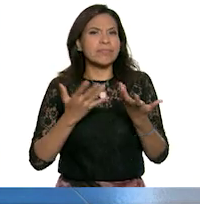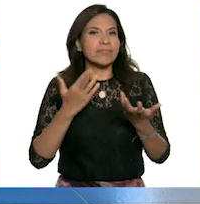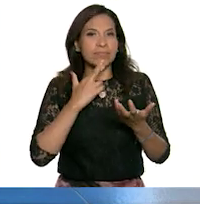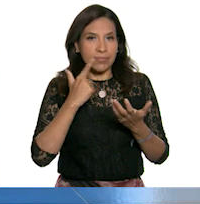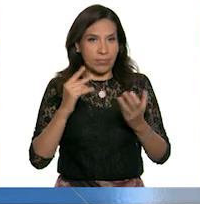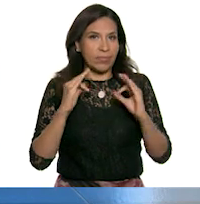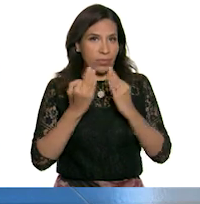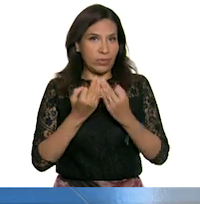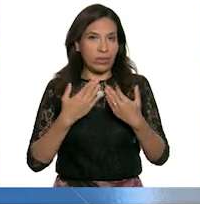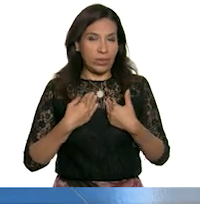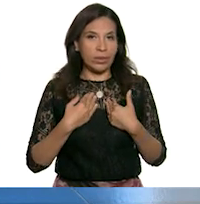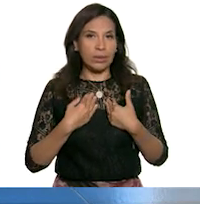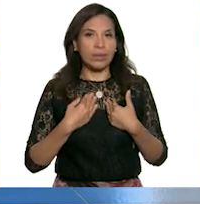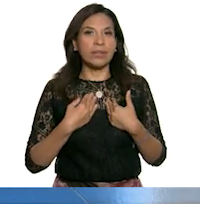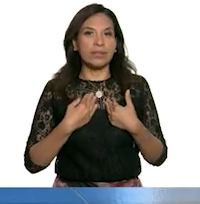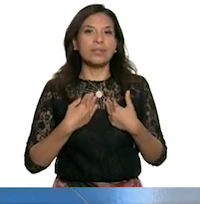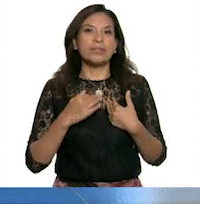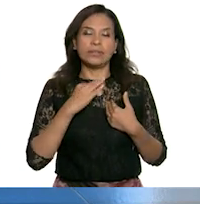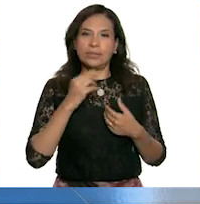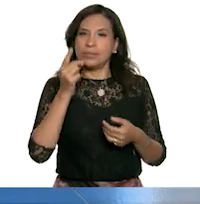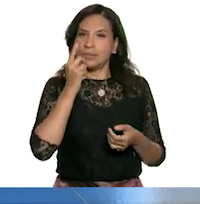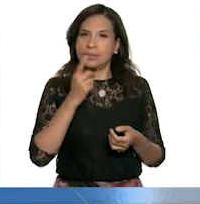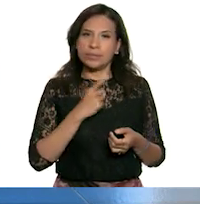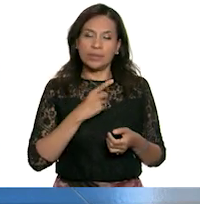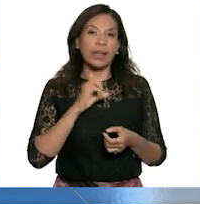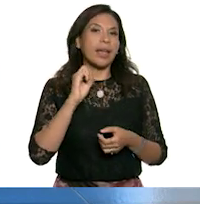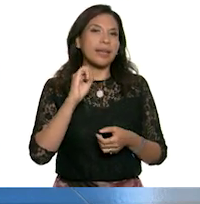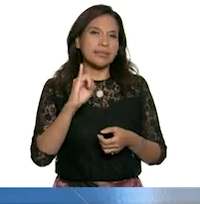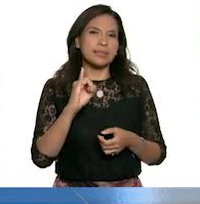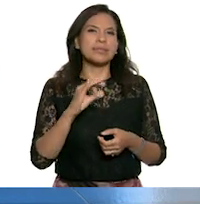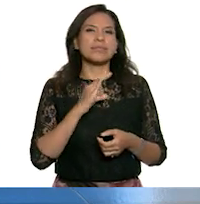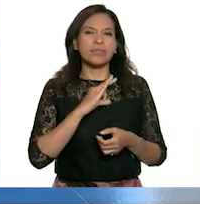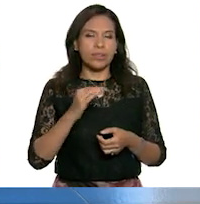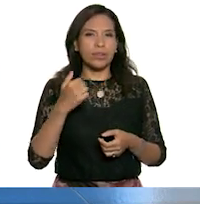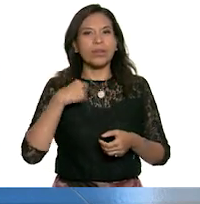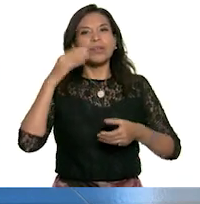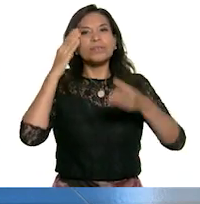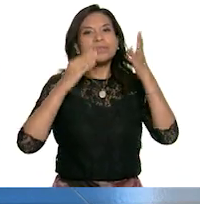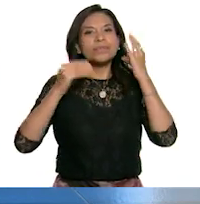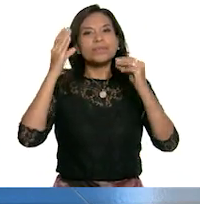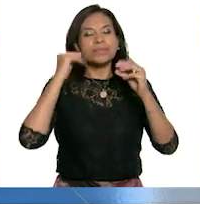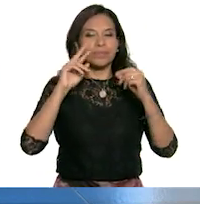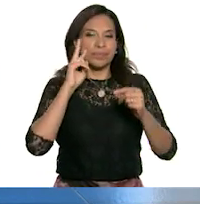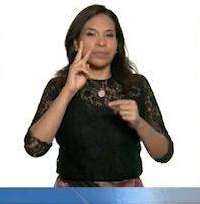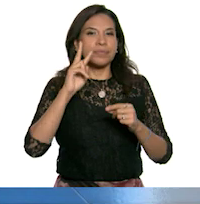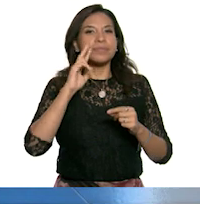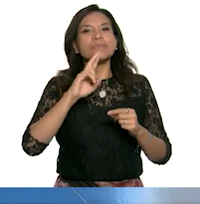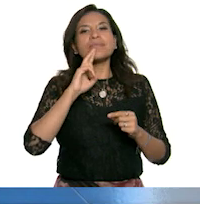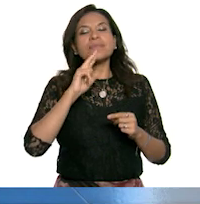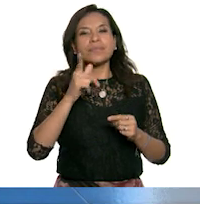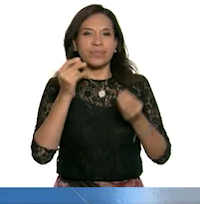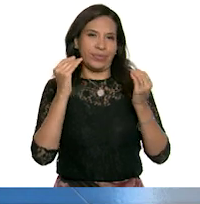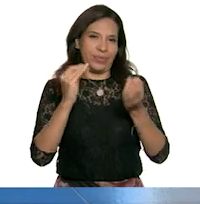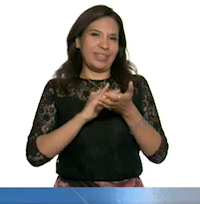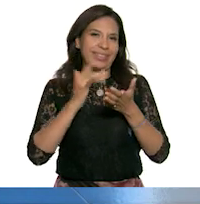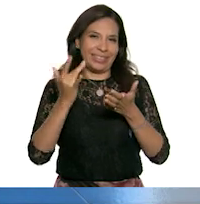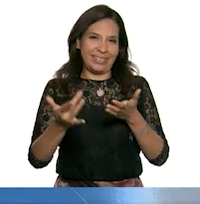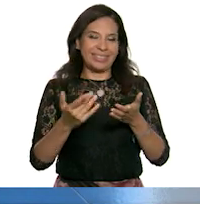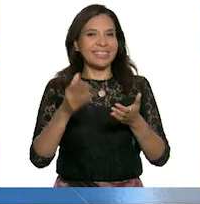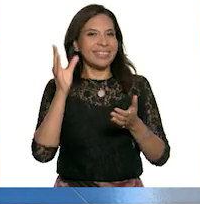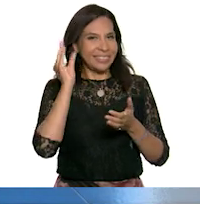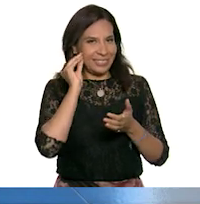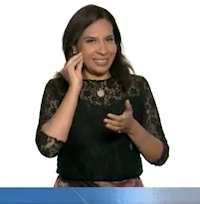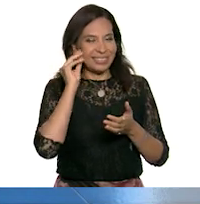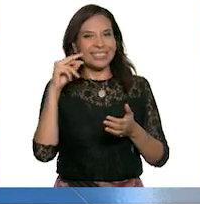la mejor manera, me lo dicen. Y así voy aprendiendo a reaccionar mejor. Muchas gracias por